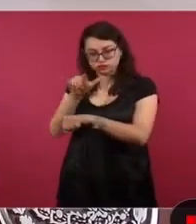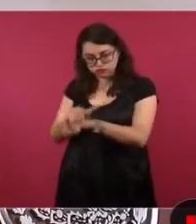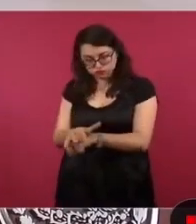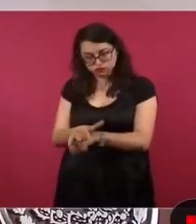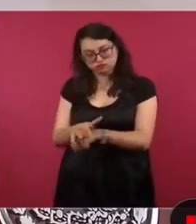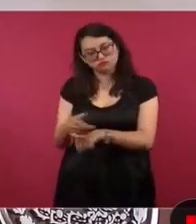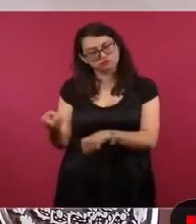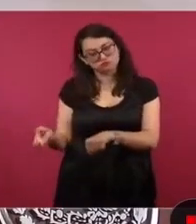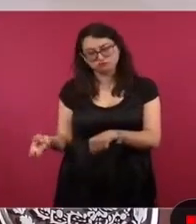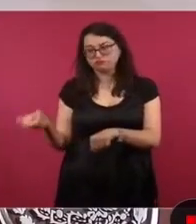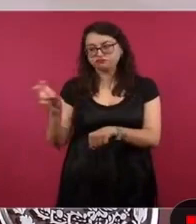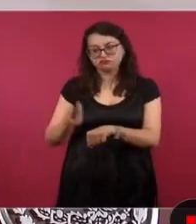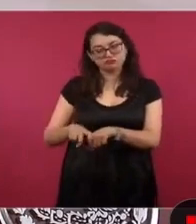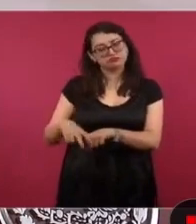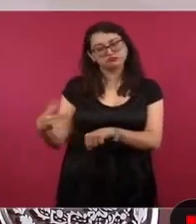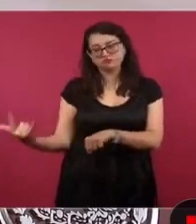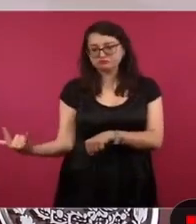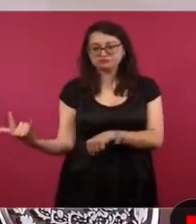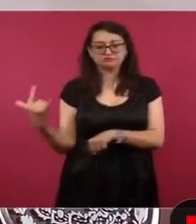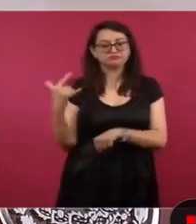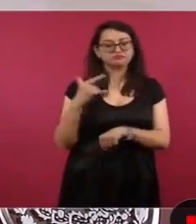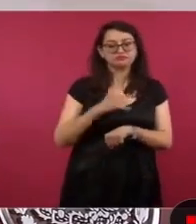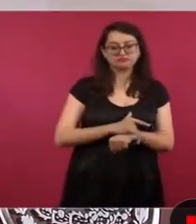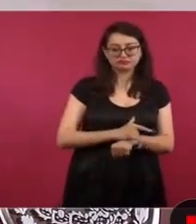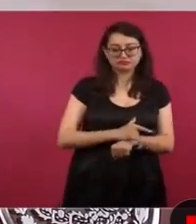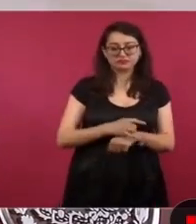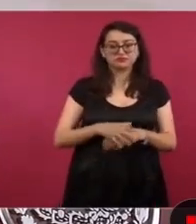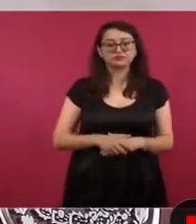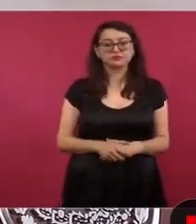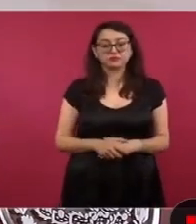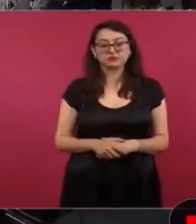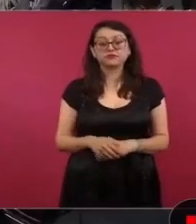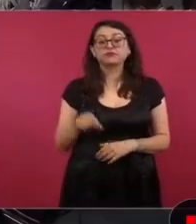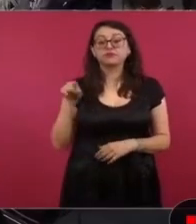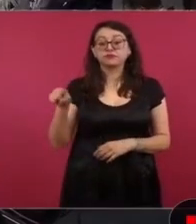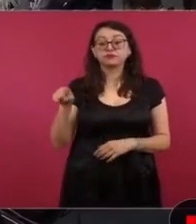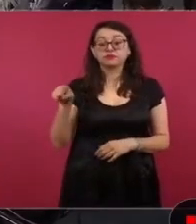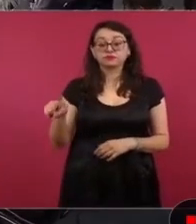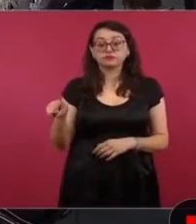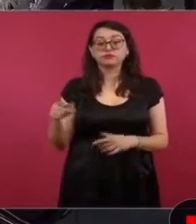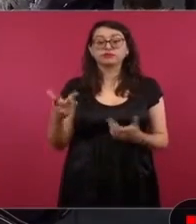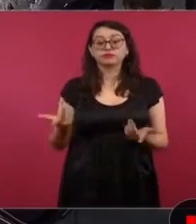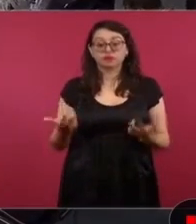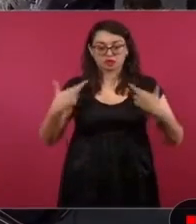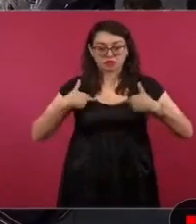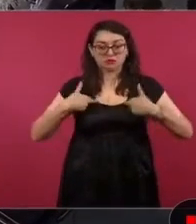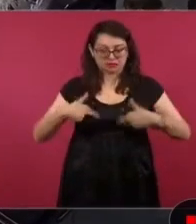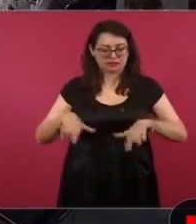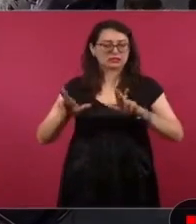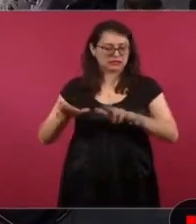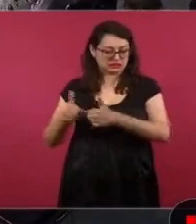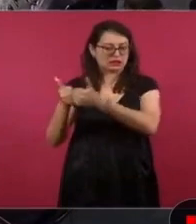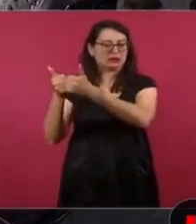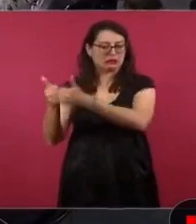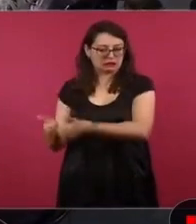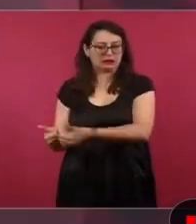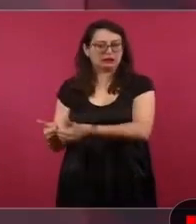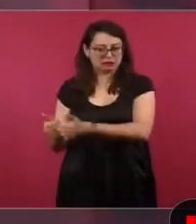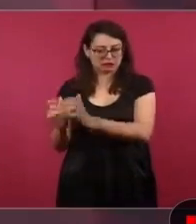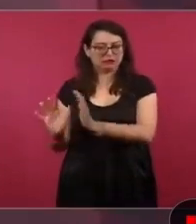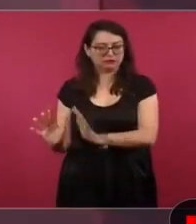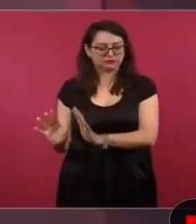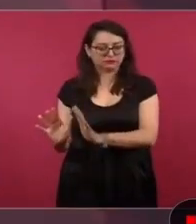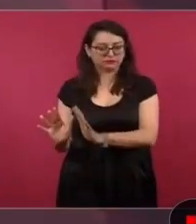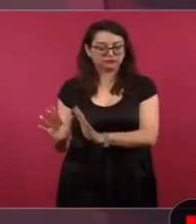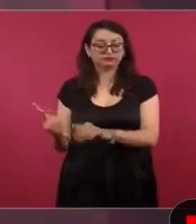traerla. Se queda una misión en la embajada porque, independientemente